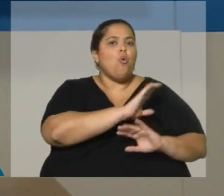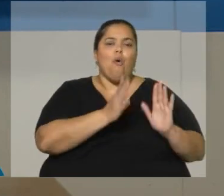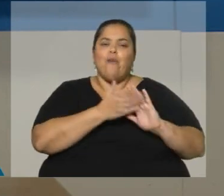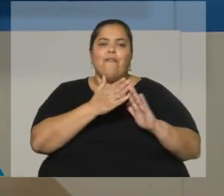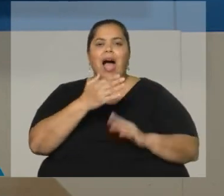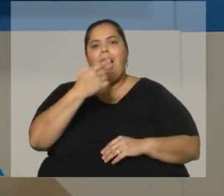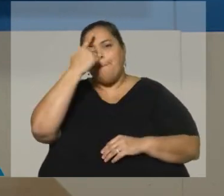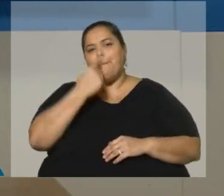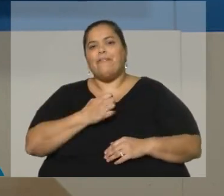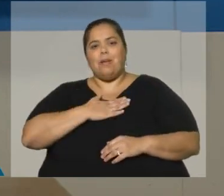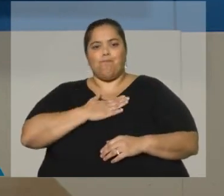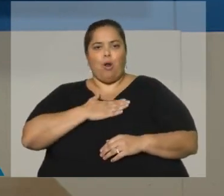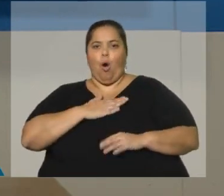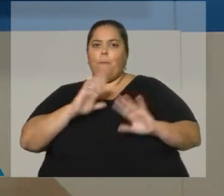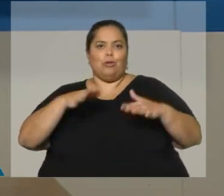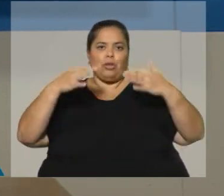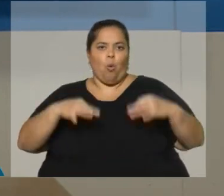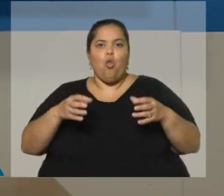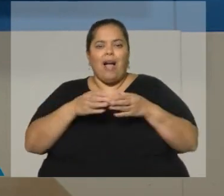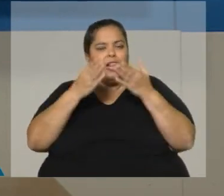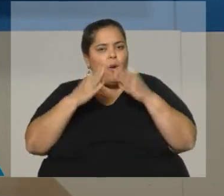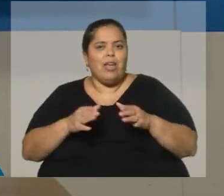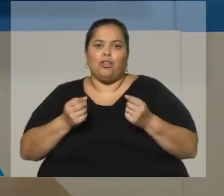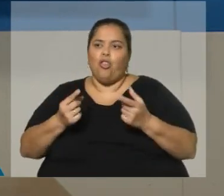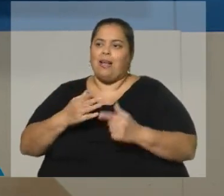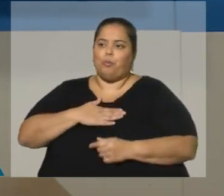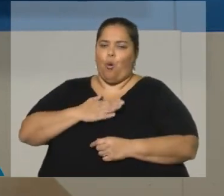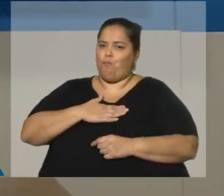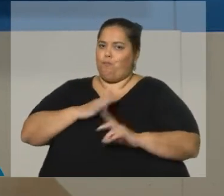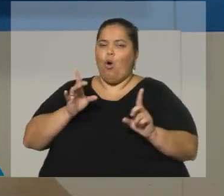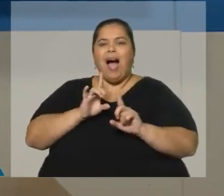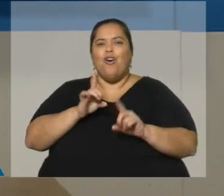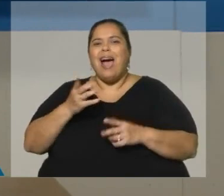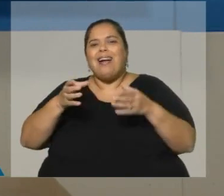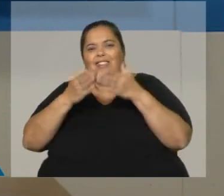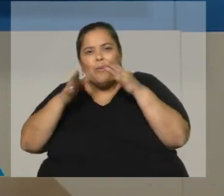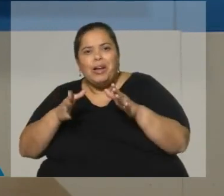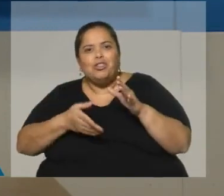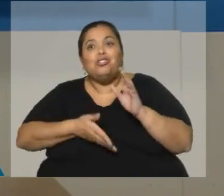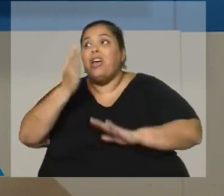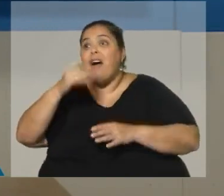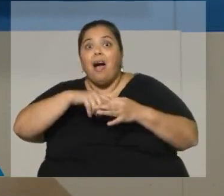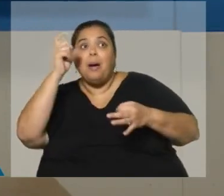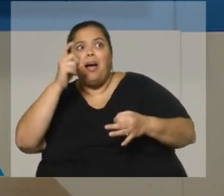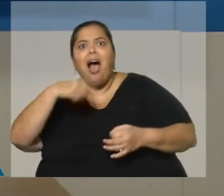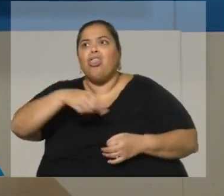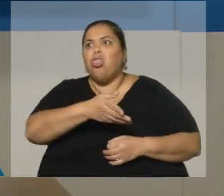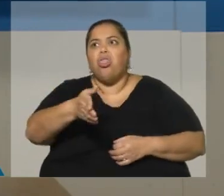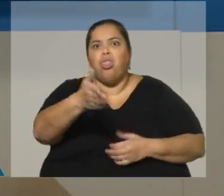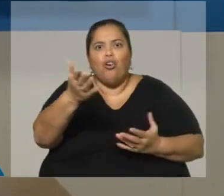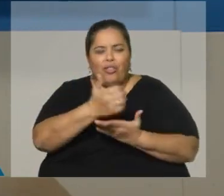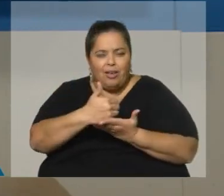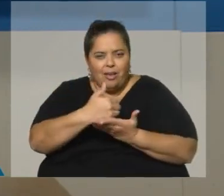que lo va a remarcar más es Cabildo. A Cabildo tampoco le servía irse en este momento. ¿Hacia dónde? Iba a quedar solo, perder